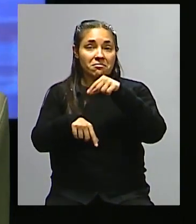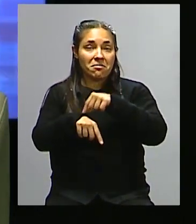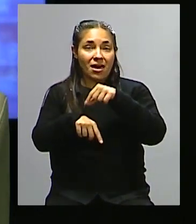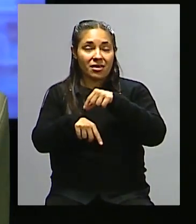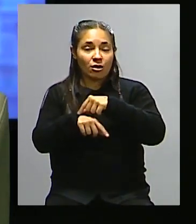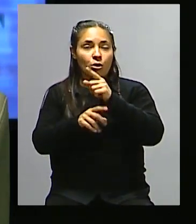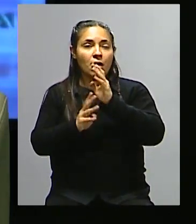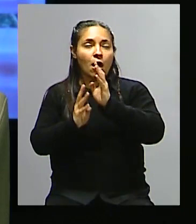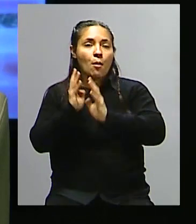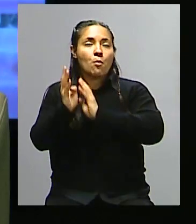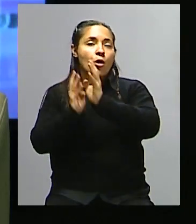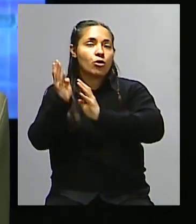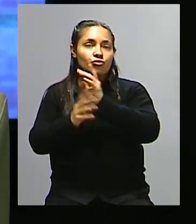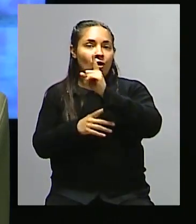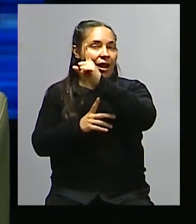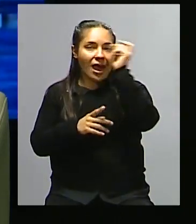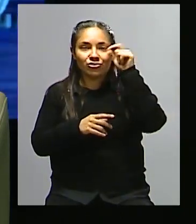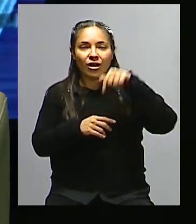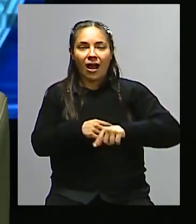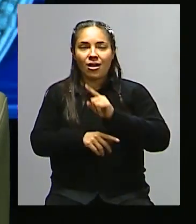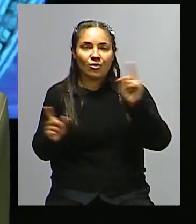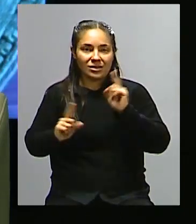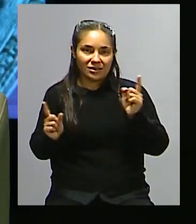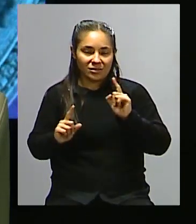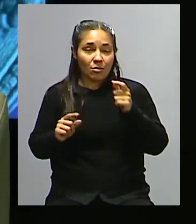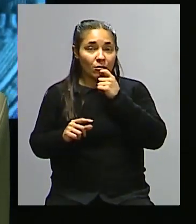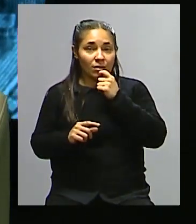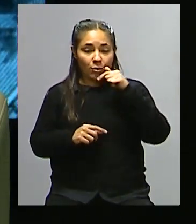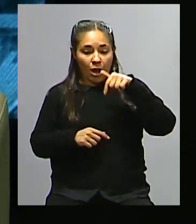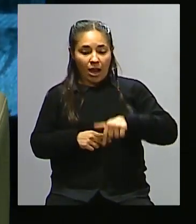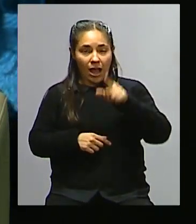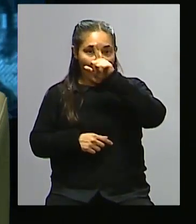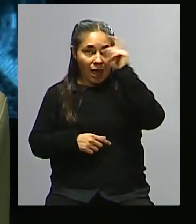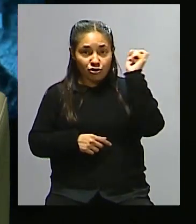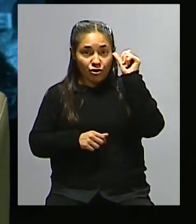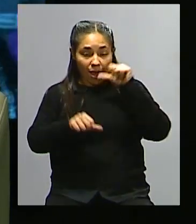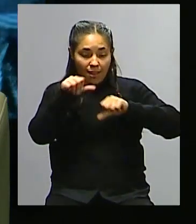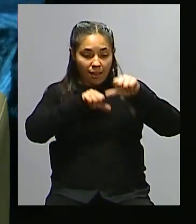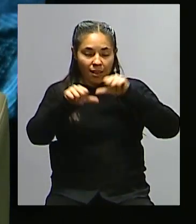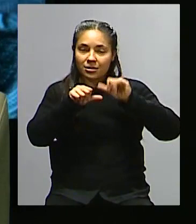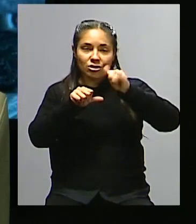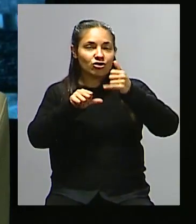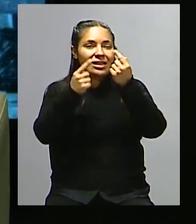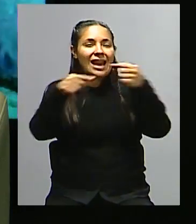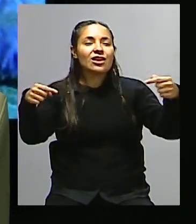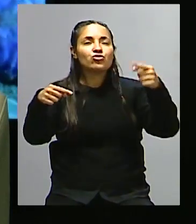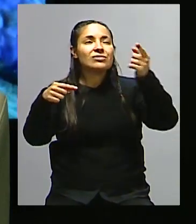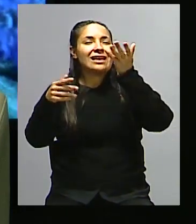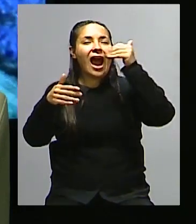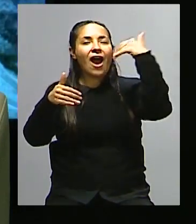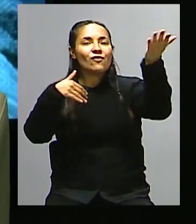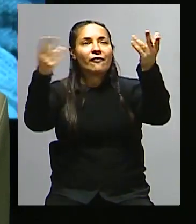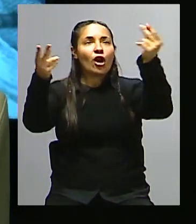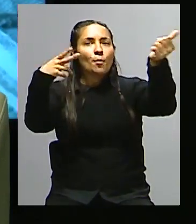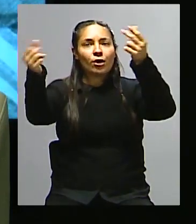de producción no nacional y los que se producen en el país son con insumos importados. Por lo tanto, el impacto en los precios de